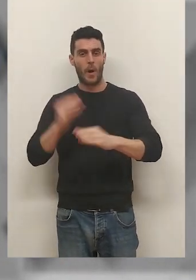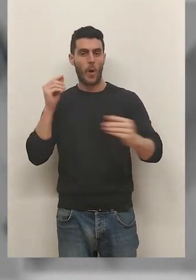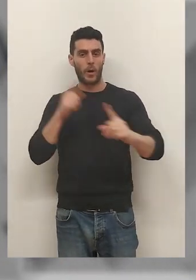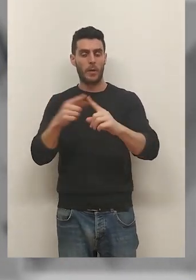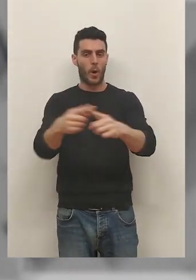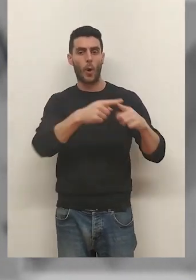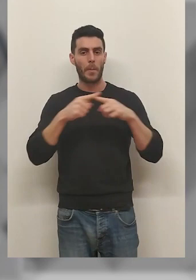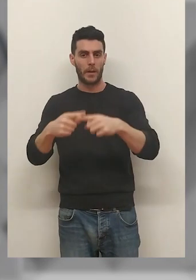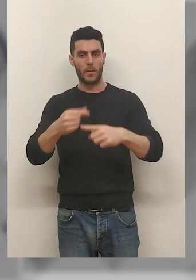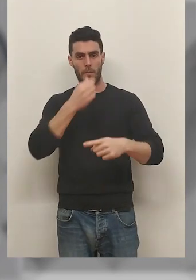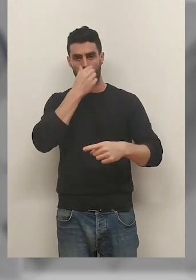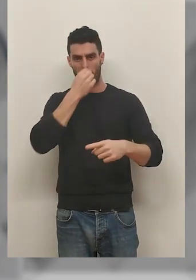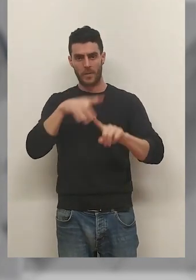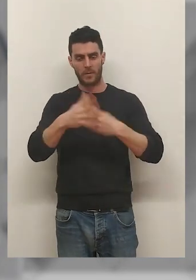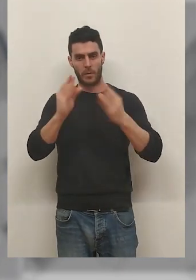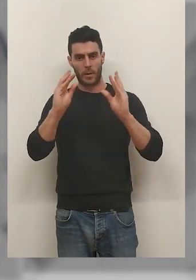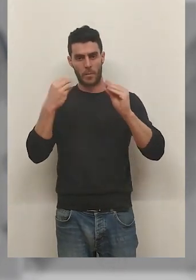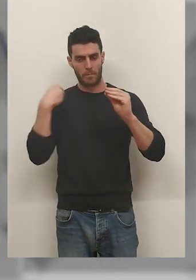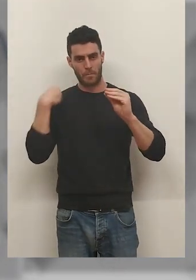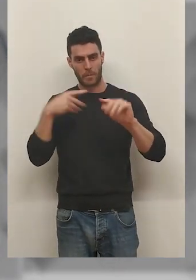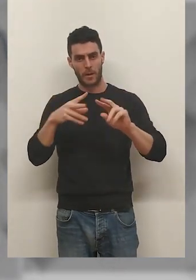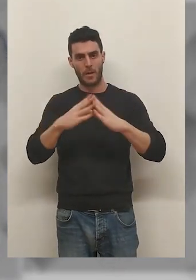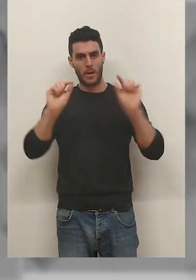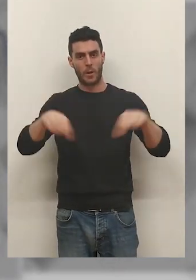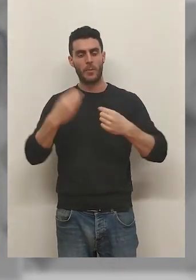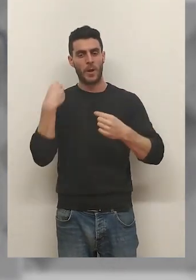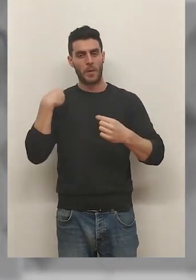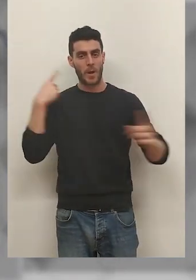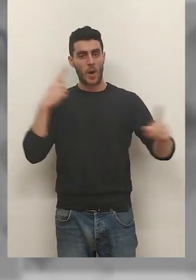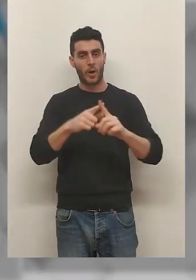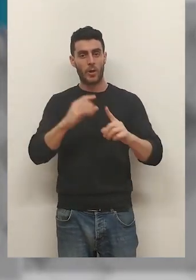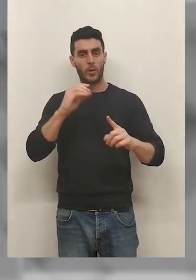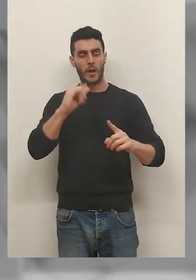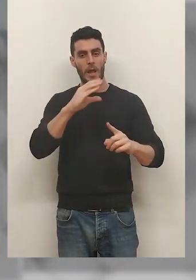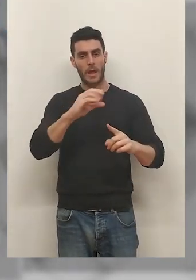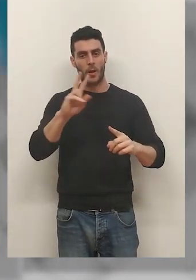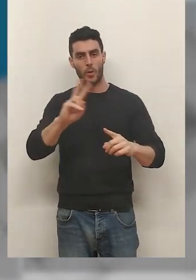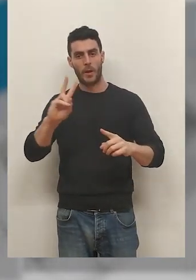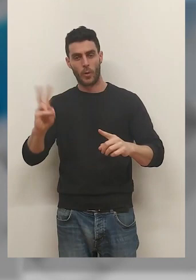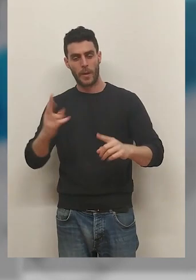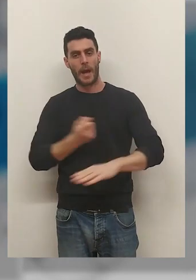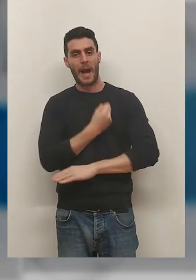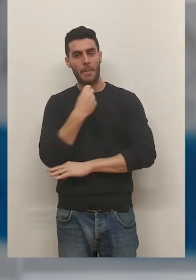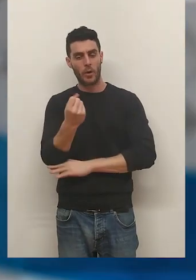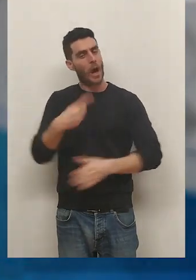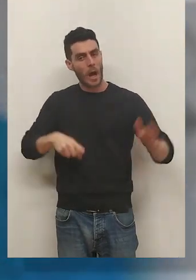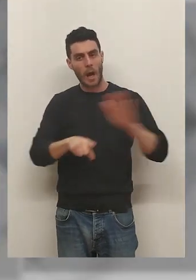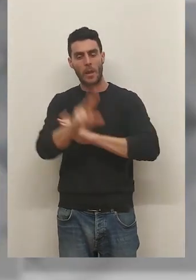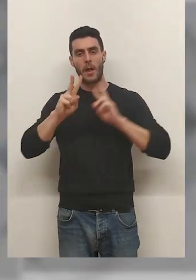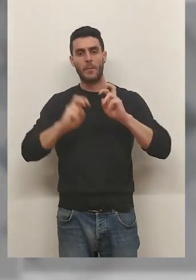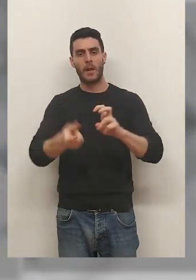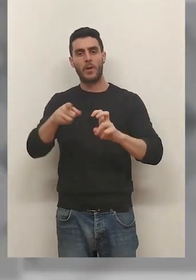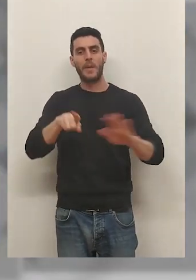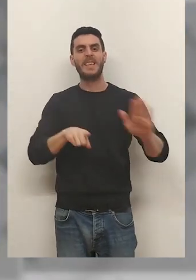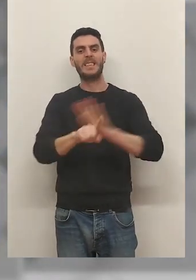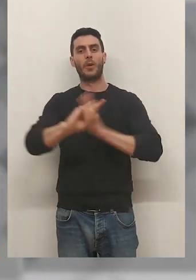En este contexto, el nuevo convenio establece como objetivos del ICVV contribuir al avance de la investigación